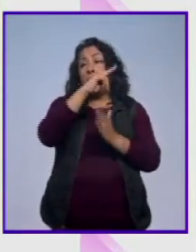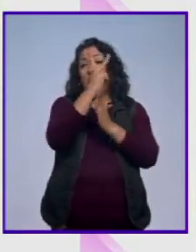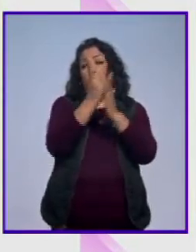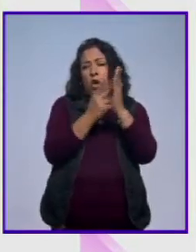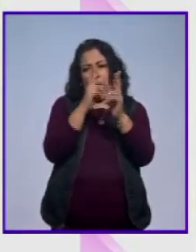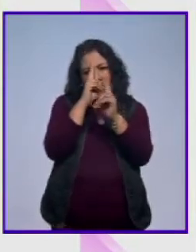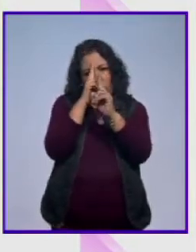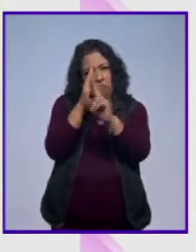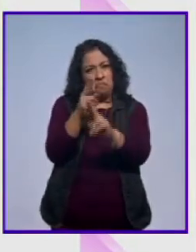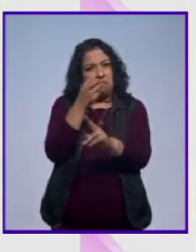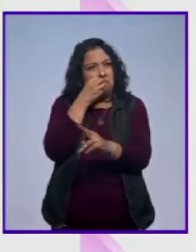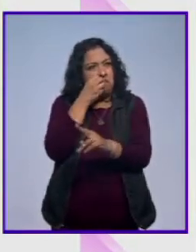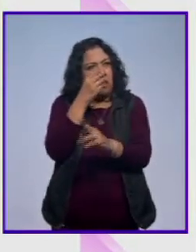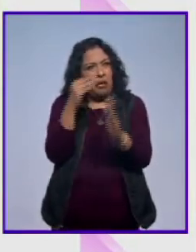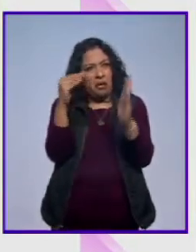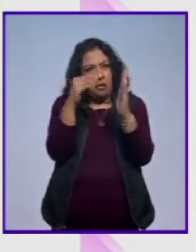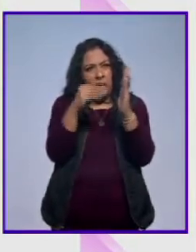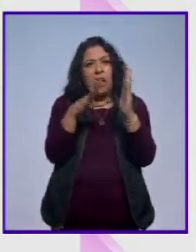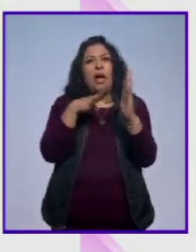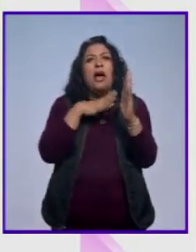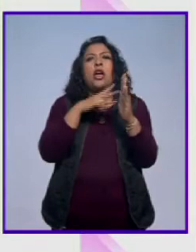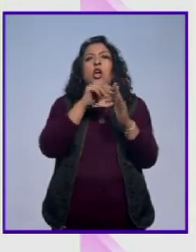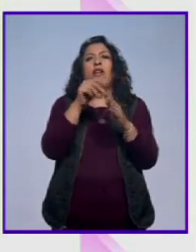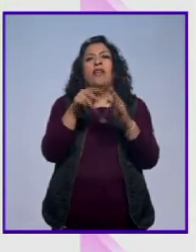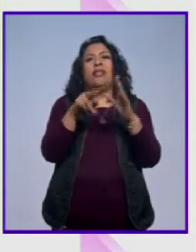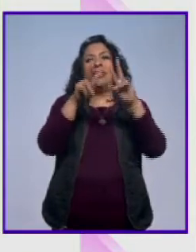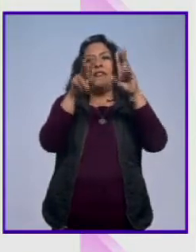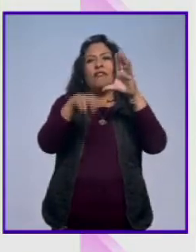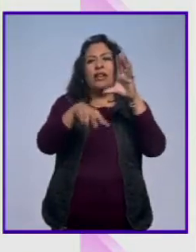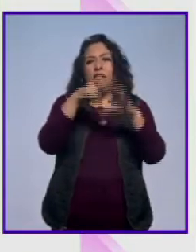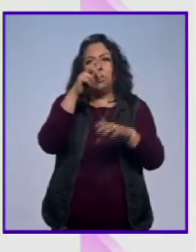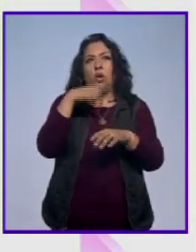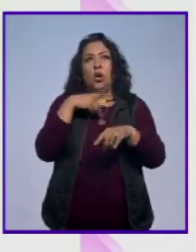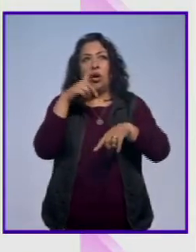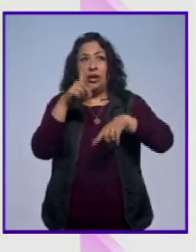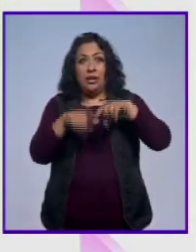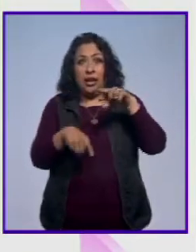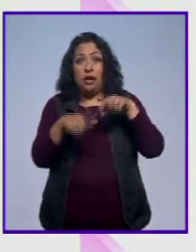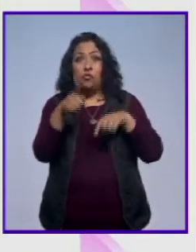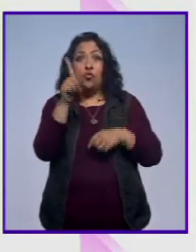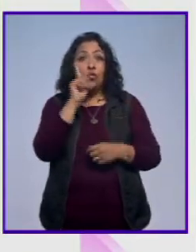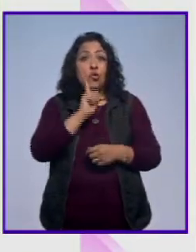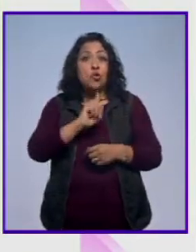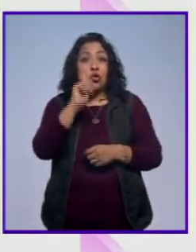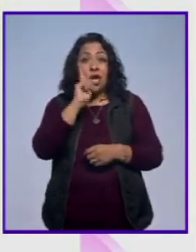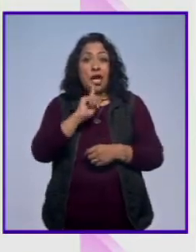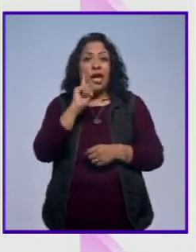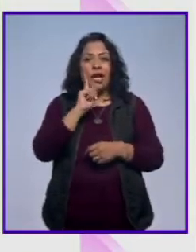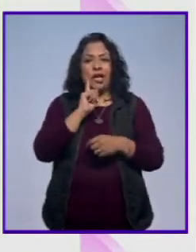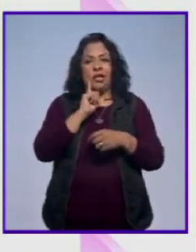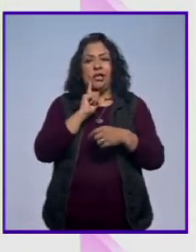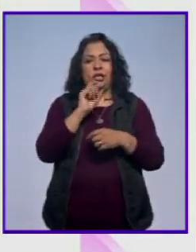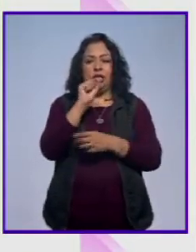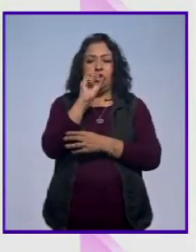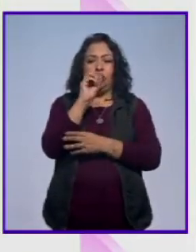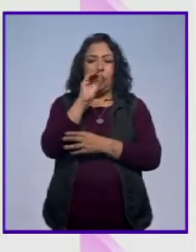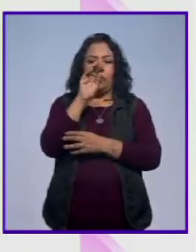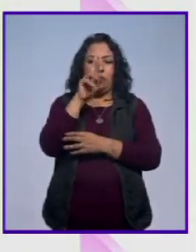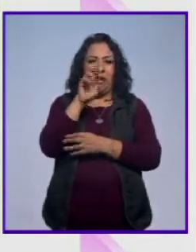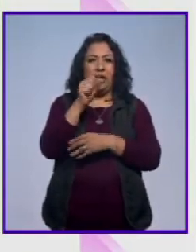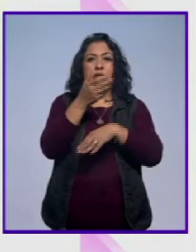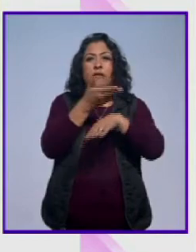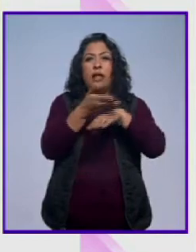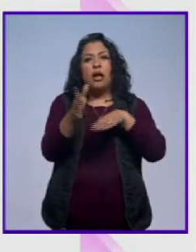el libro, pingarrón, está la proyección de vacío, con un desmontaje de estas mujeres de sombras blancas hablando